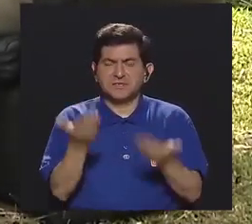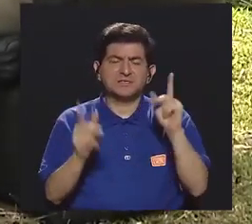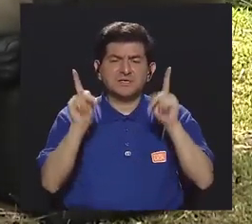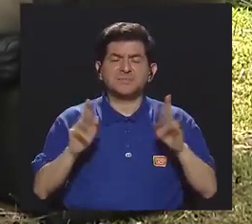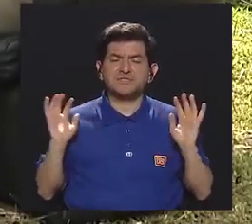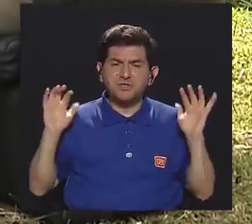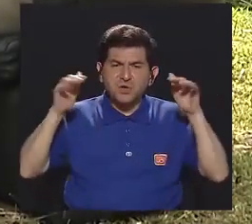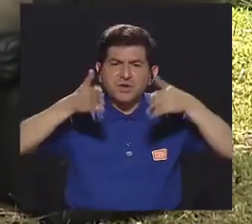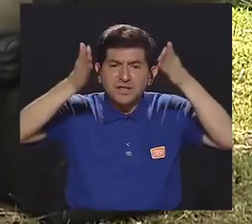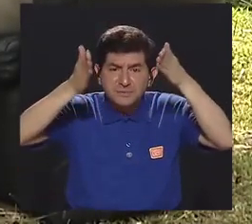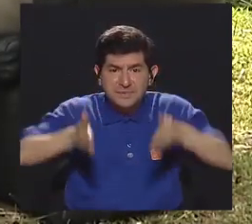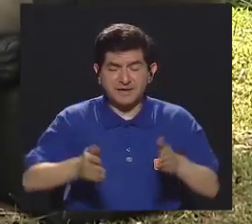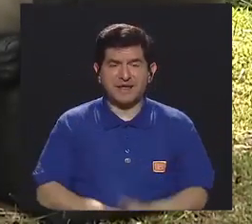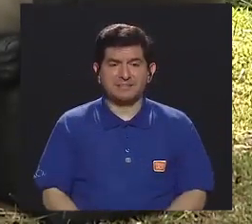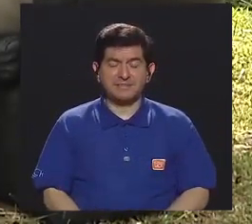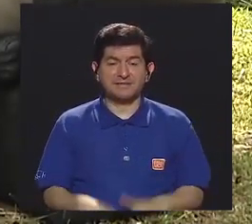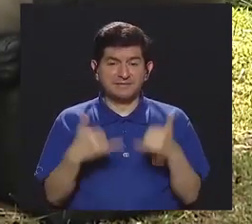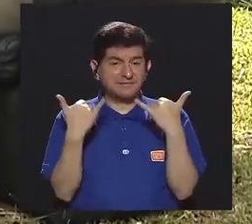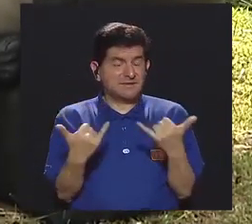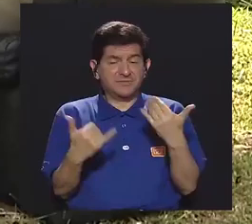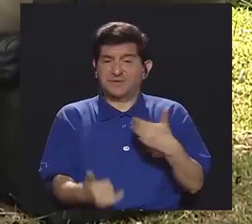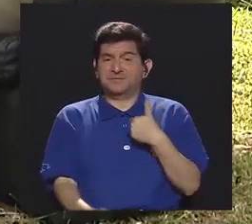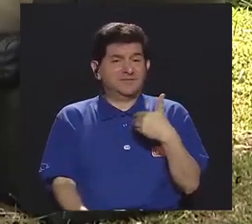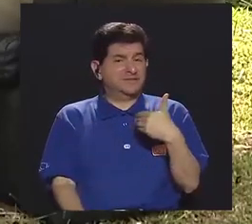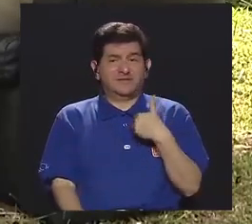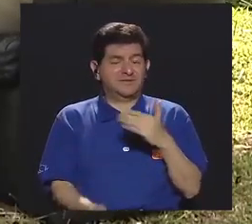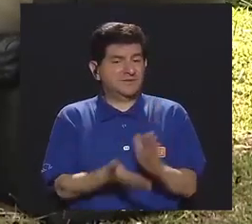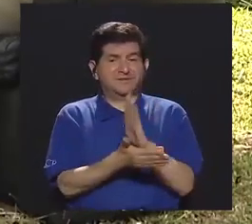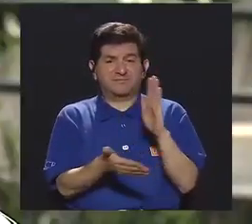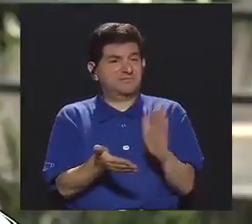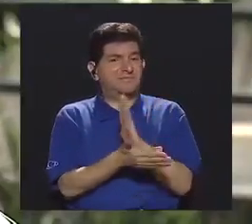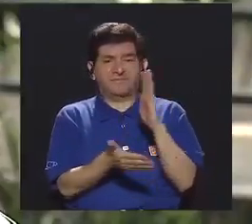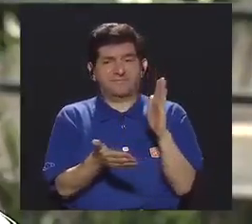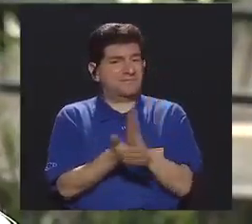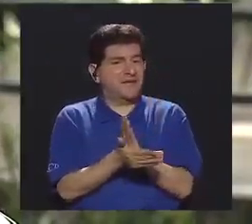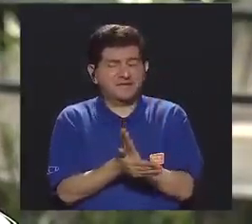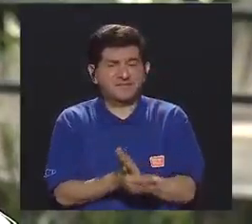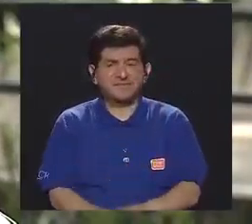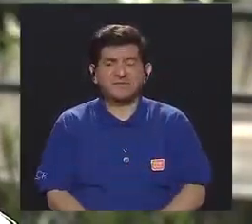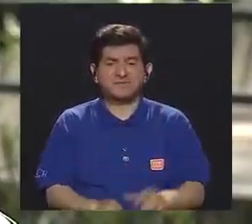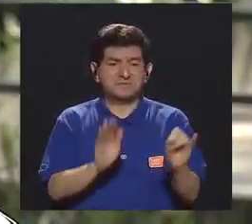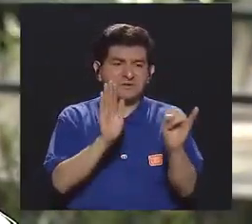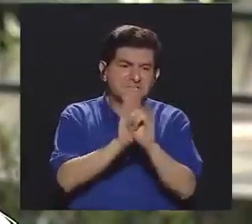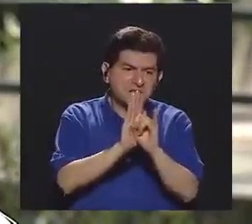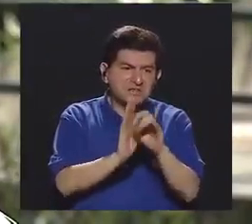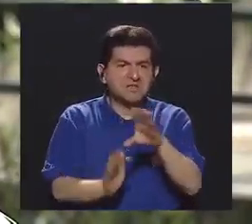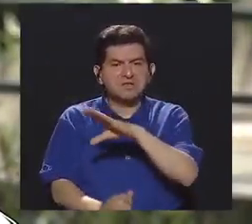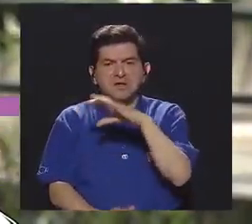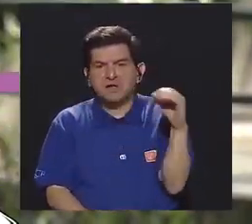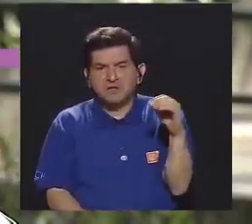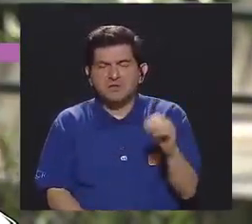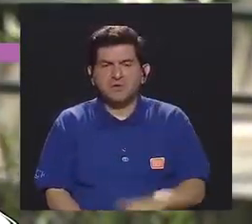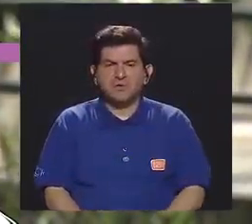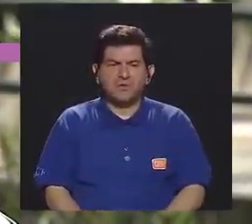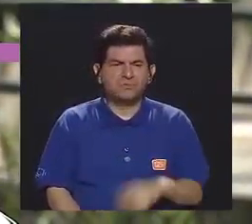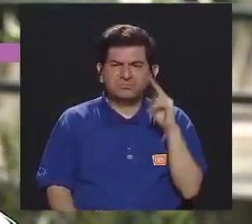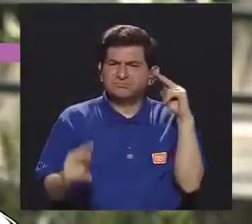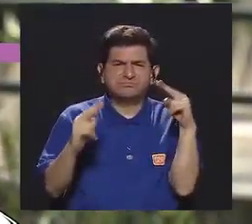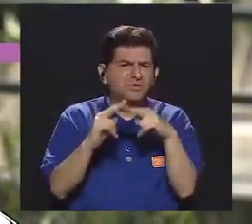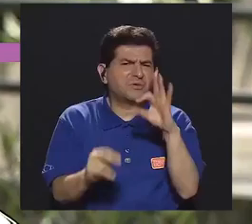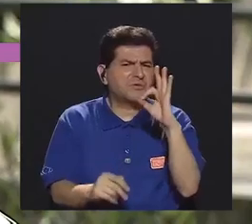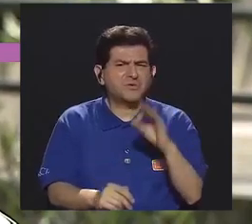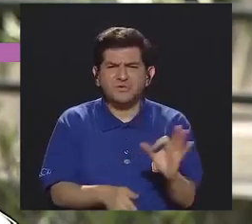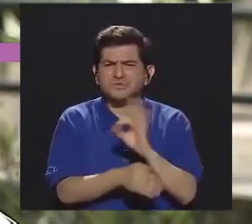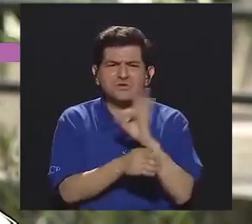salud porque son inmigrantes que no... O sea, que en este momento no tienen documentos, ¿verdad? De identidad o